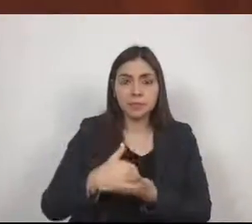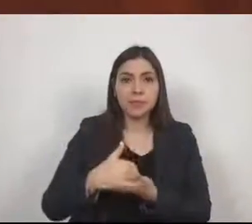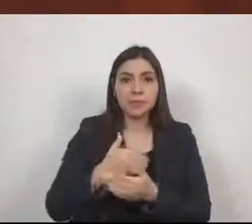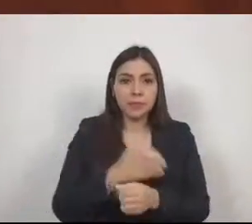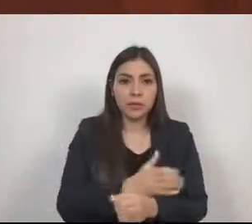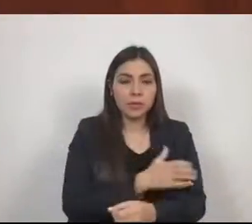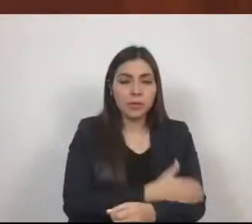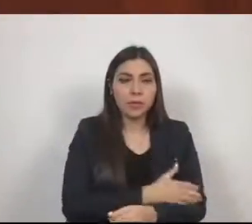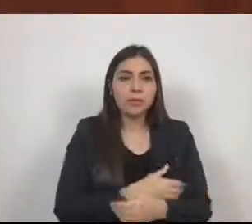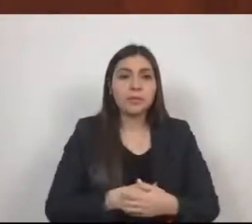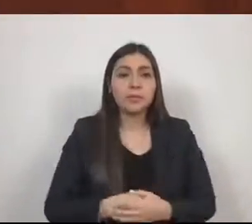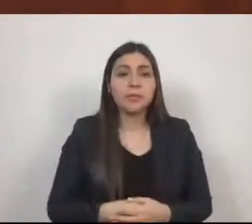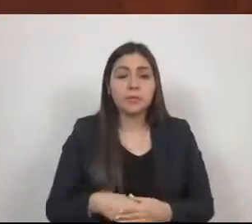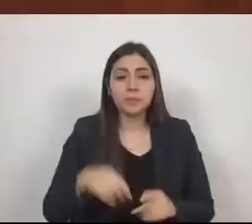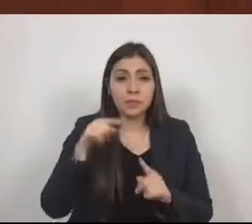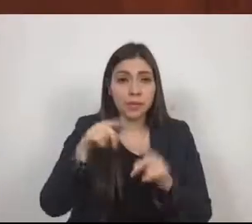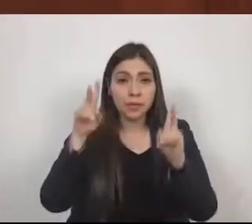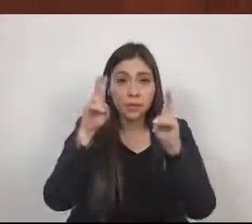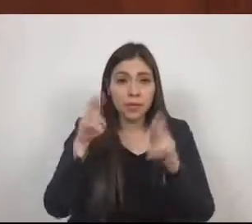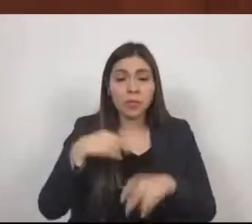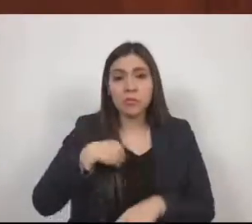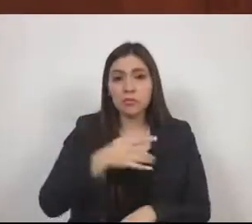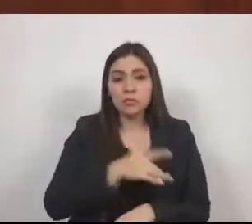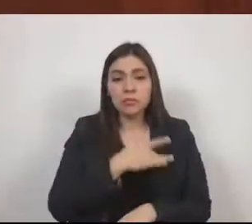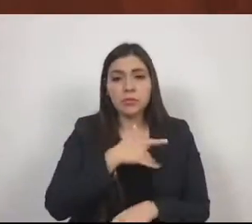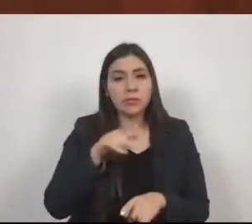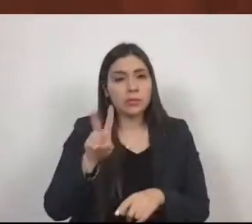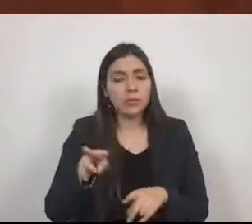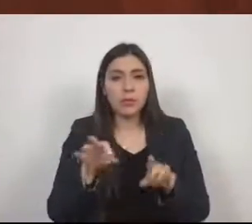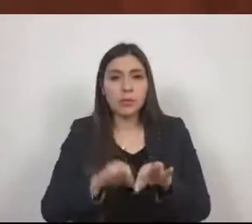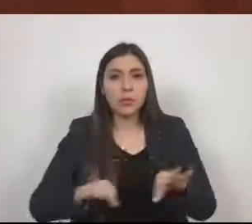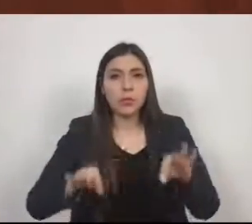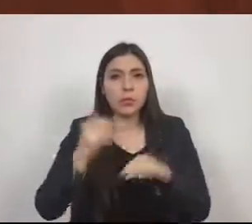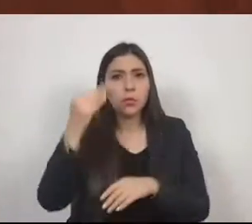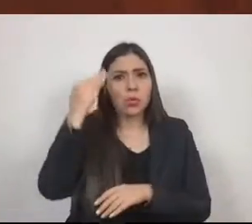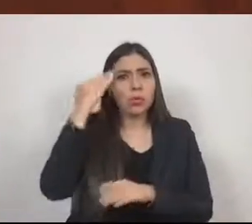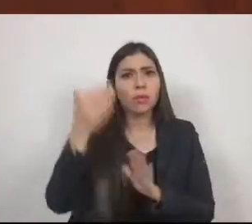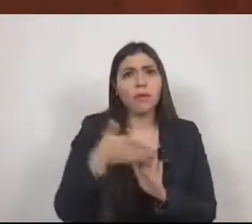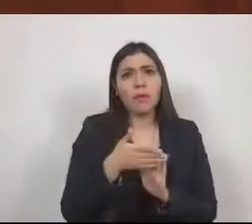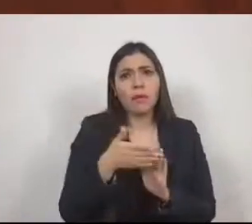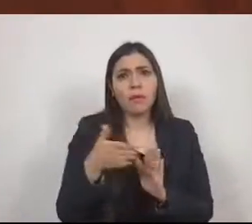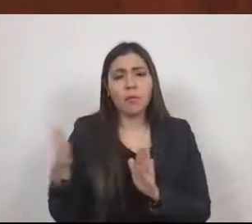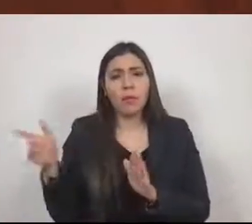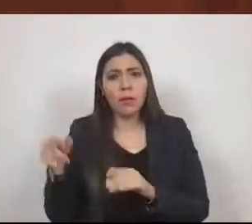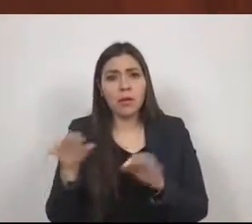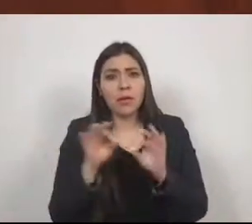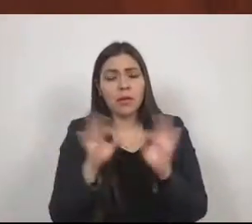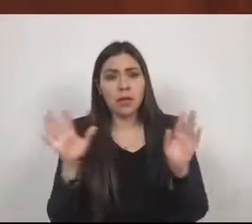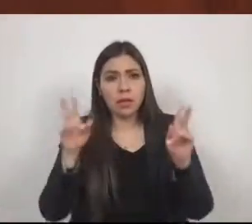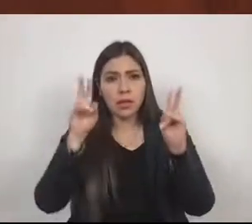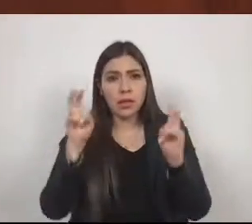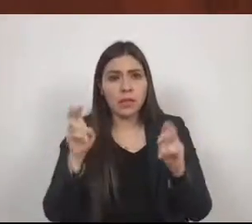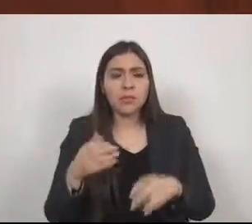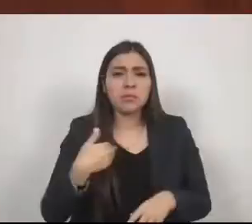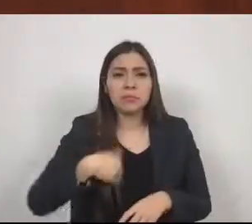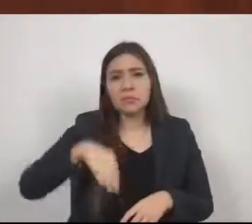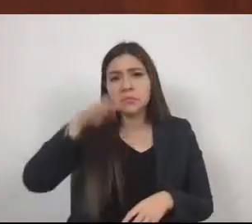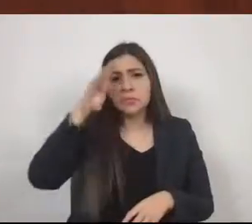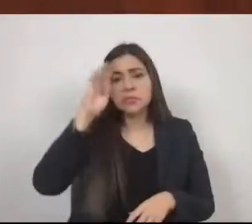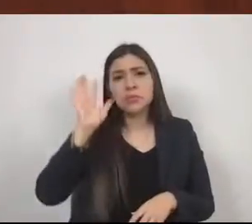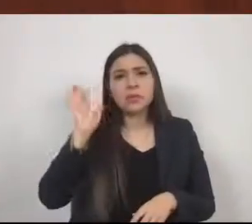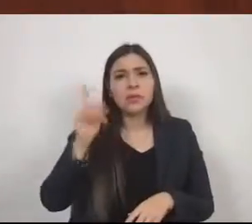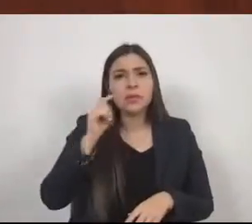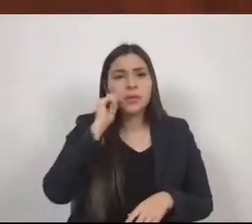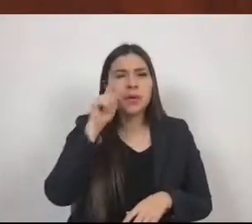Creo que este es un tema bastante importante y bastante delicado que lleva mucho tiempo. Yo creo que independientemente de la iniciativa que está